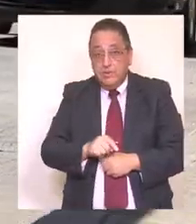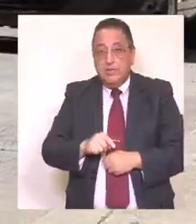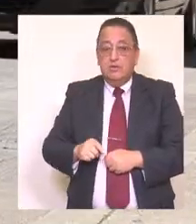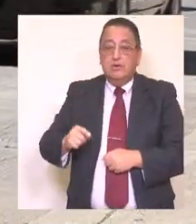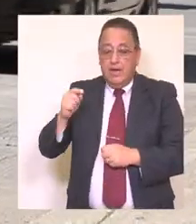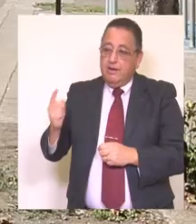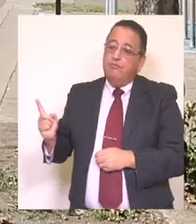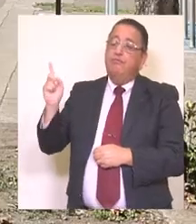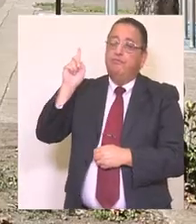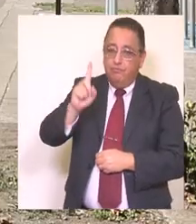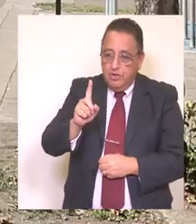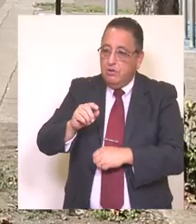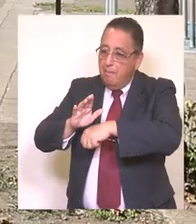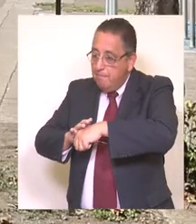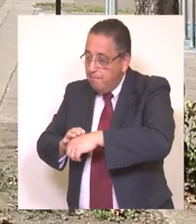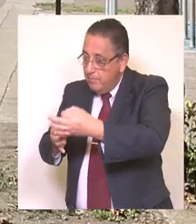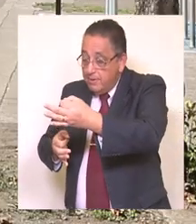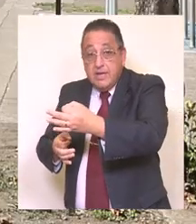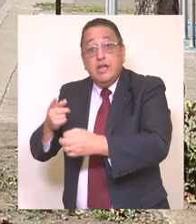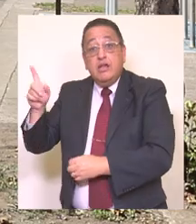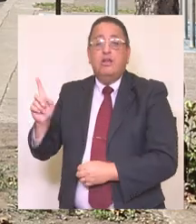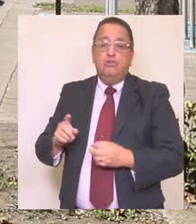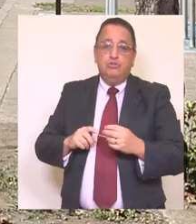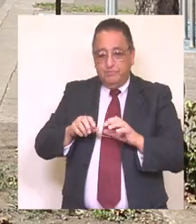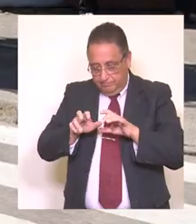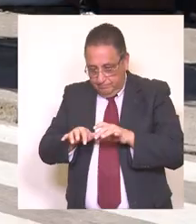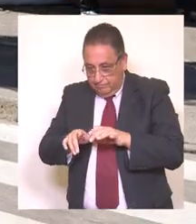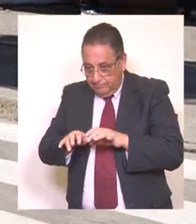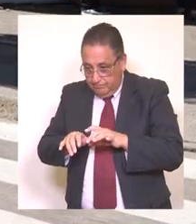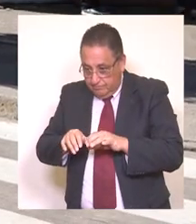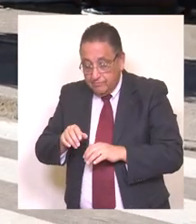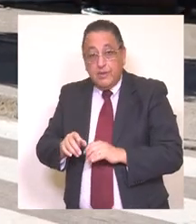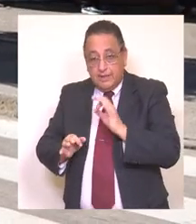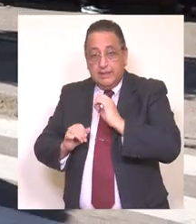se obtuvo de manera presencial y el resto de manera online.